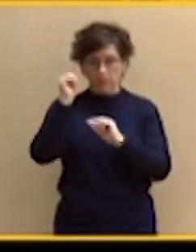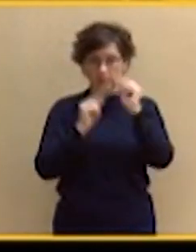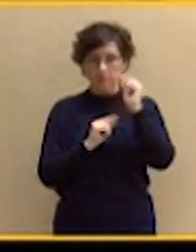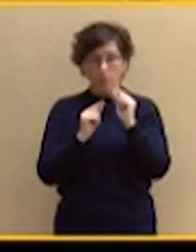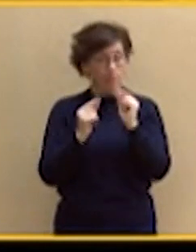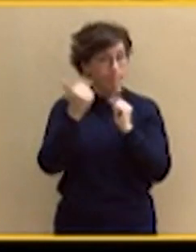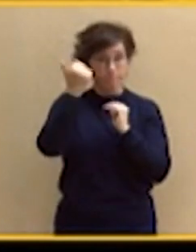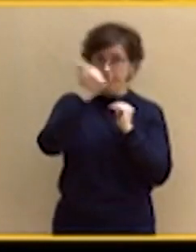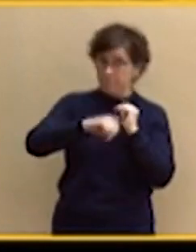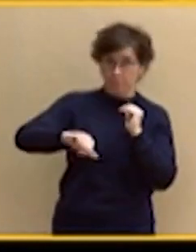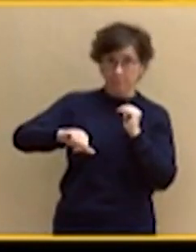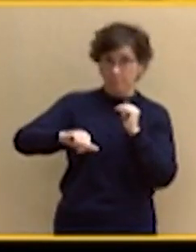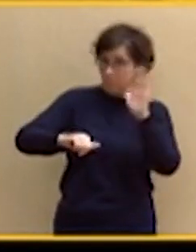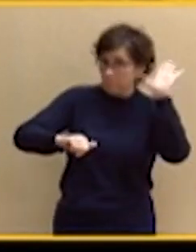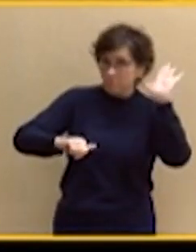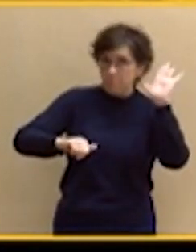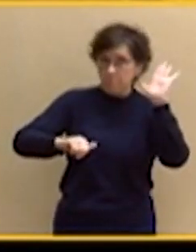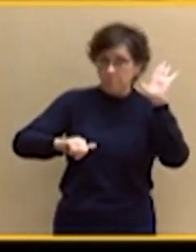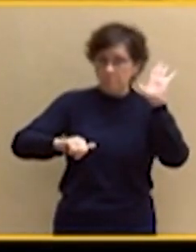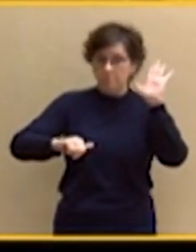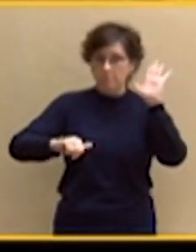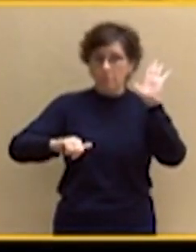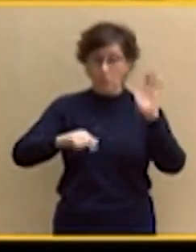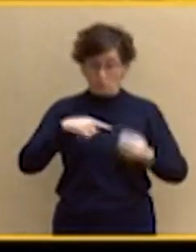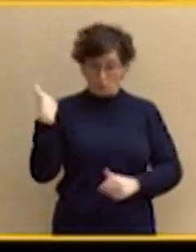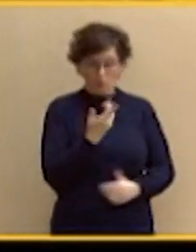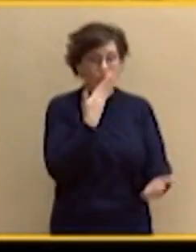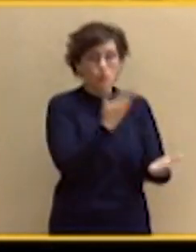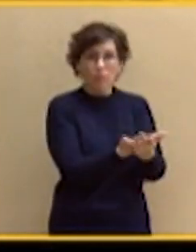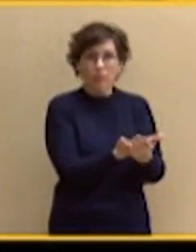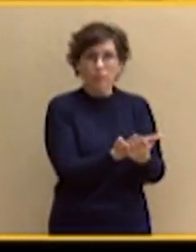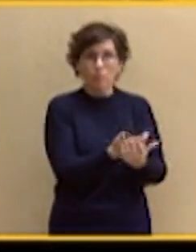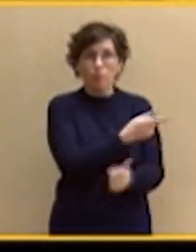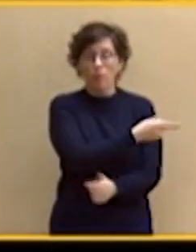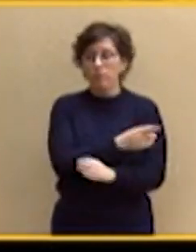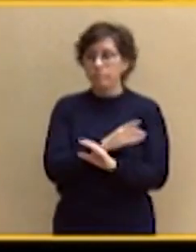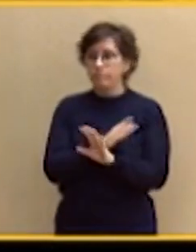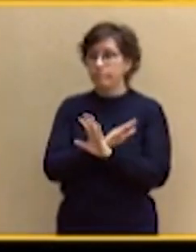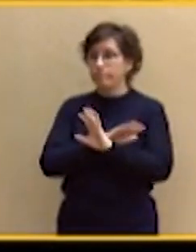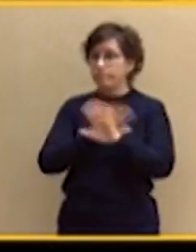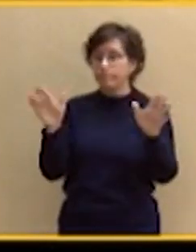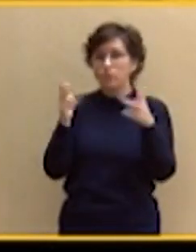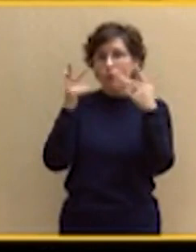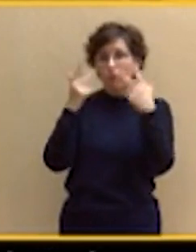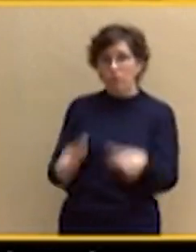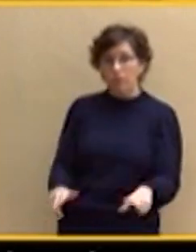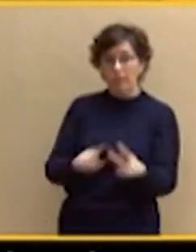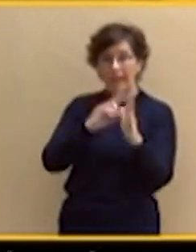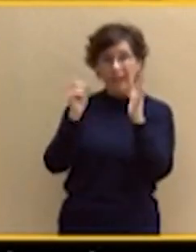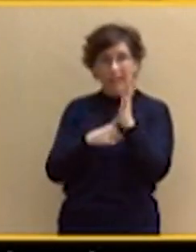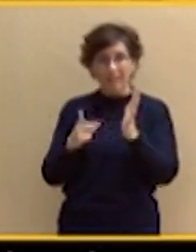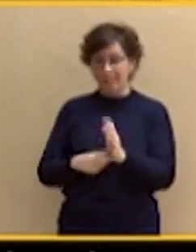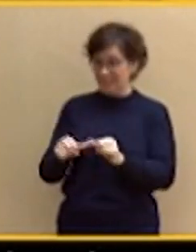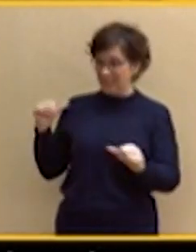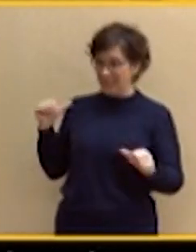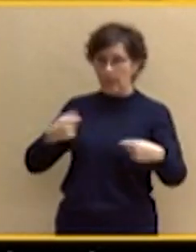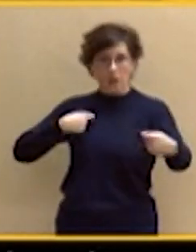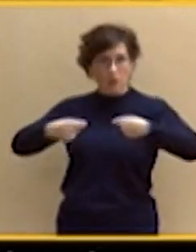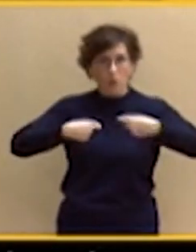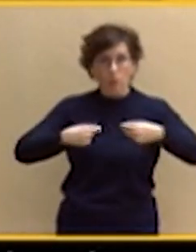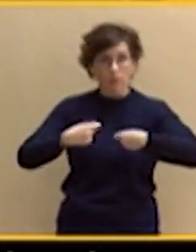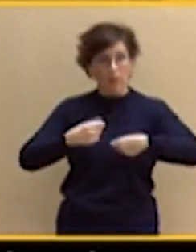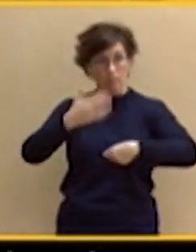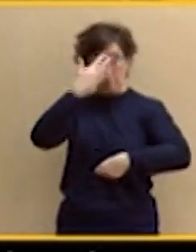momento, nosotros les pedimos que no dejen caer todas las leyes que están ahora mismo negociadas, que están ahora mismo en trámites,